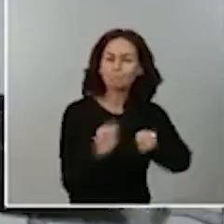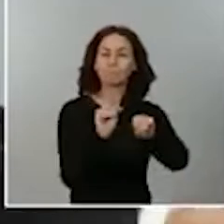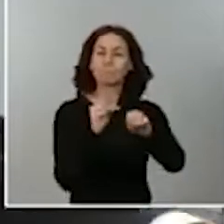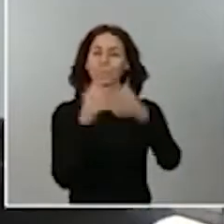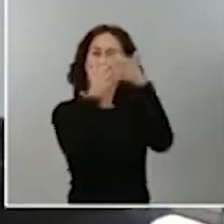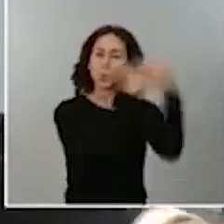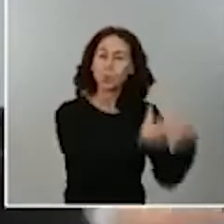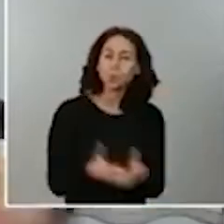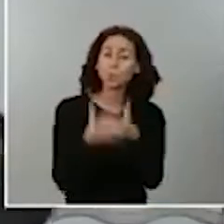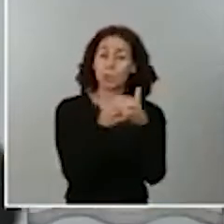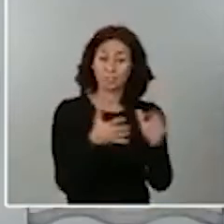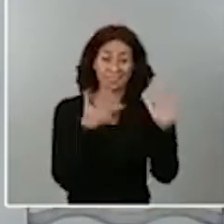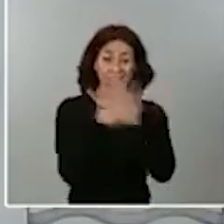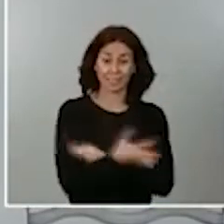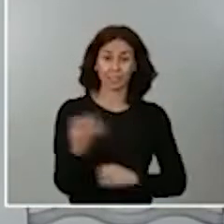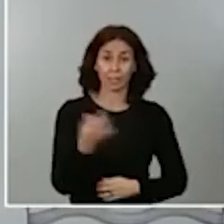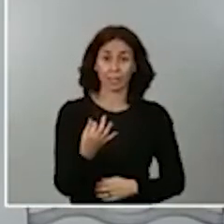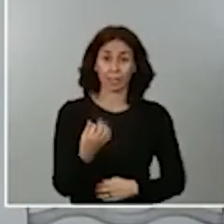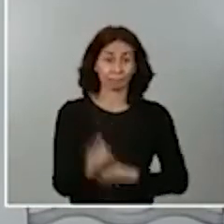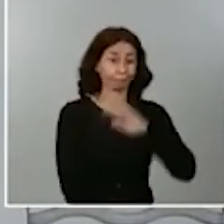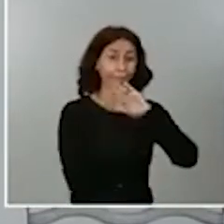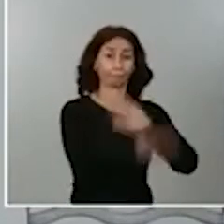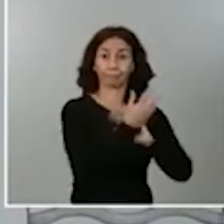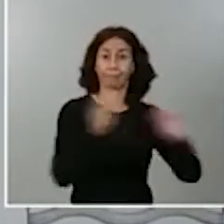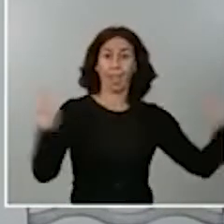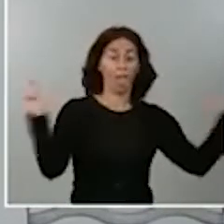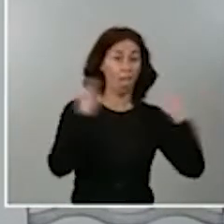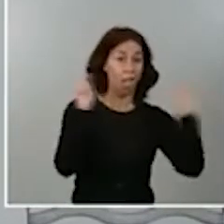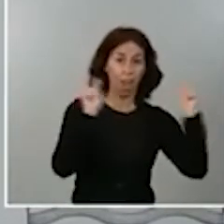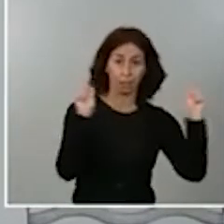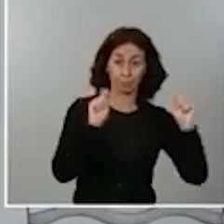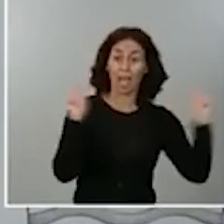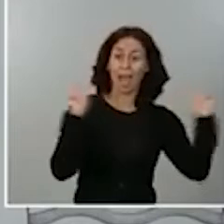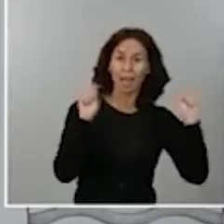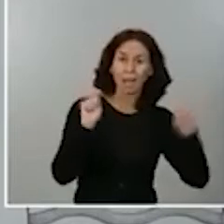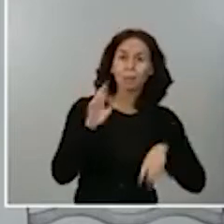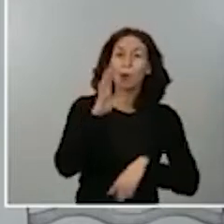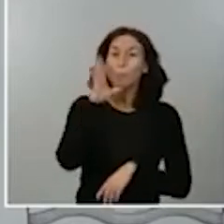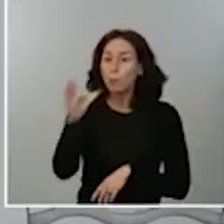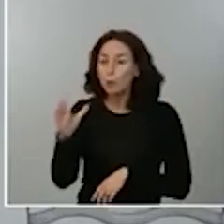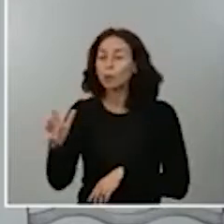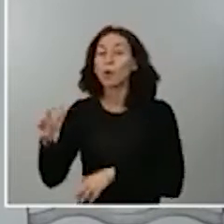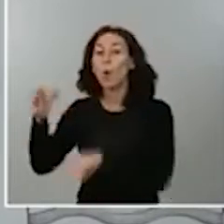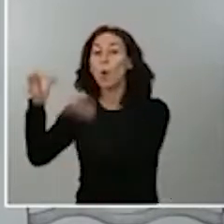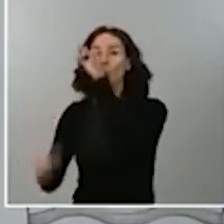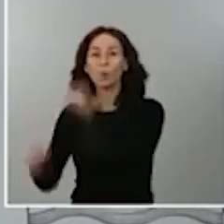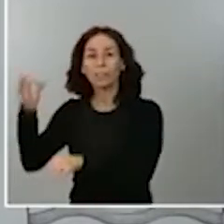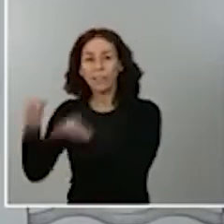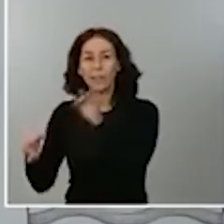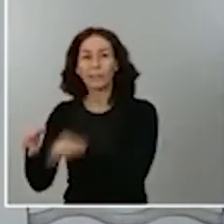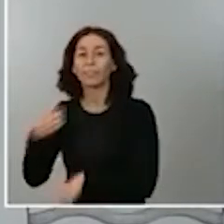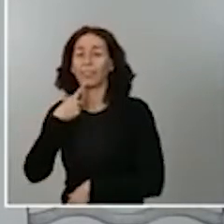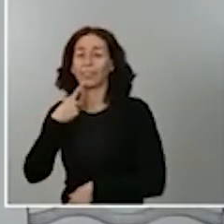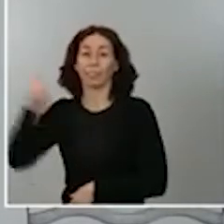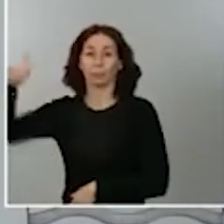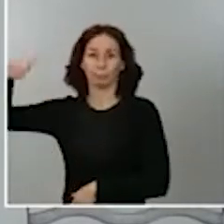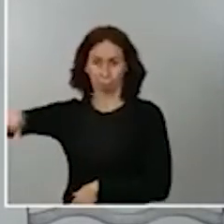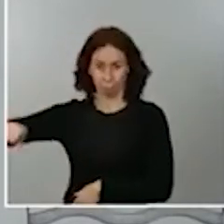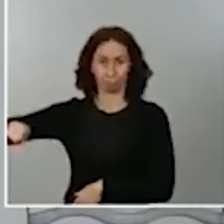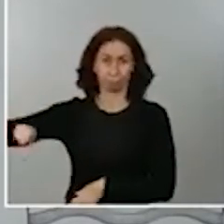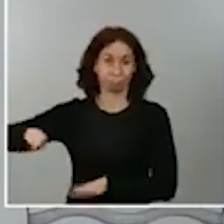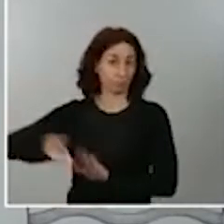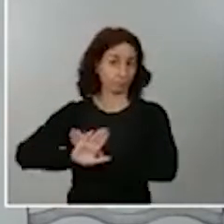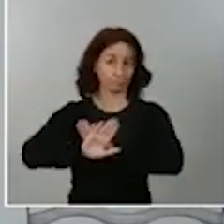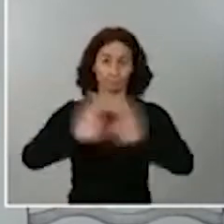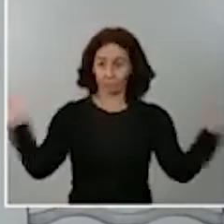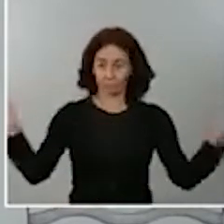jurídica a lo que decidió por amplísima mayoría la interterioridad del Sistema Nacional de Salud. Y en eso vamos a estar todos y seguro que